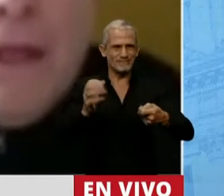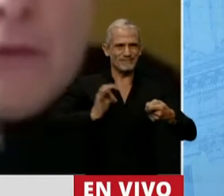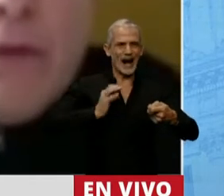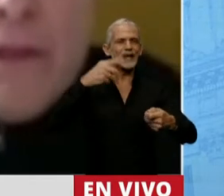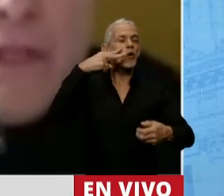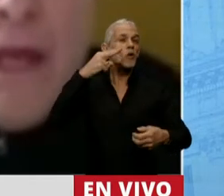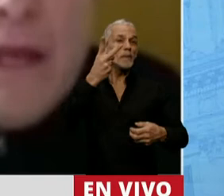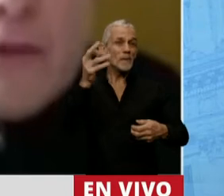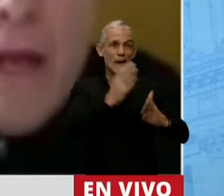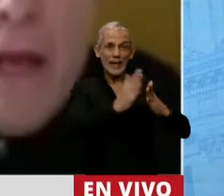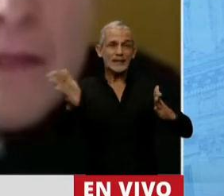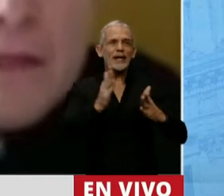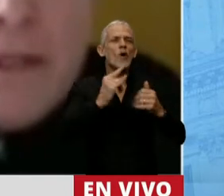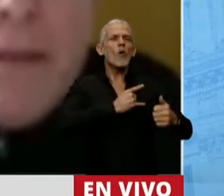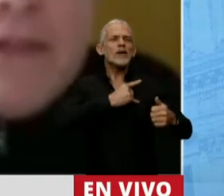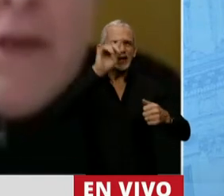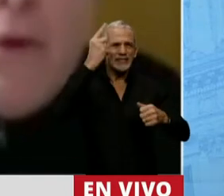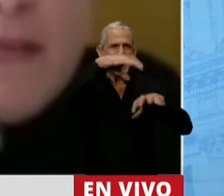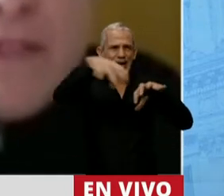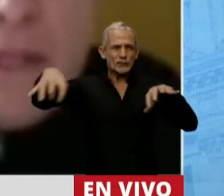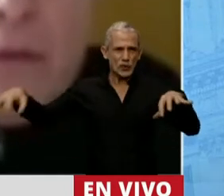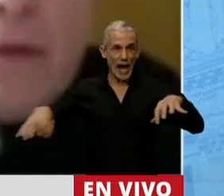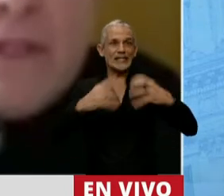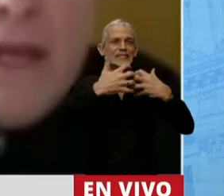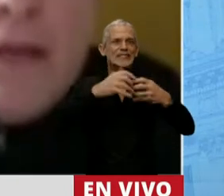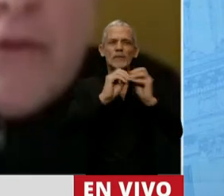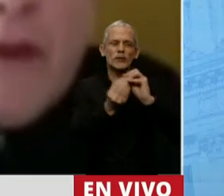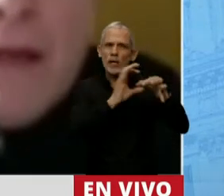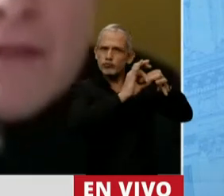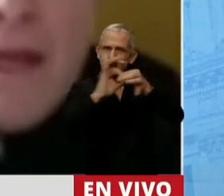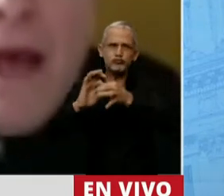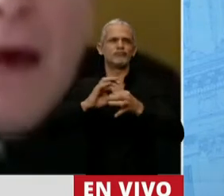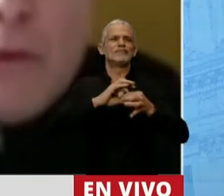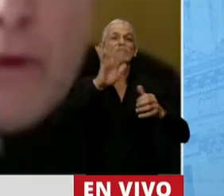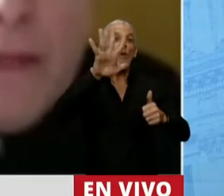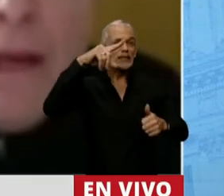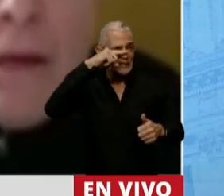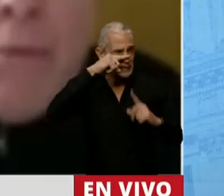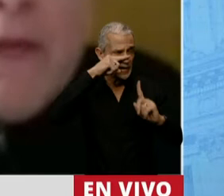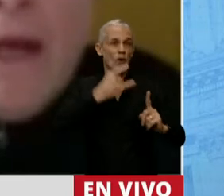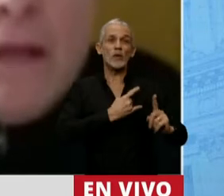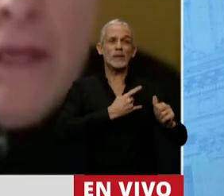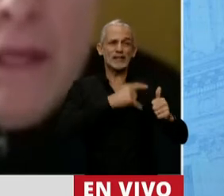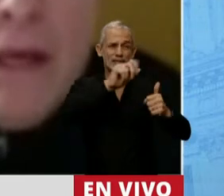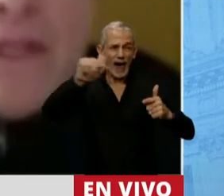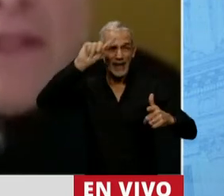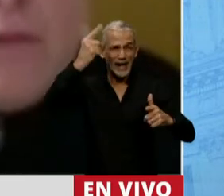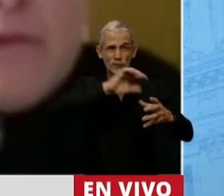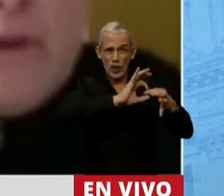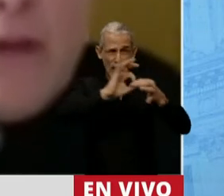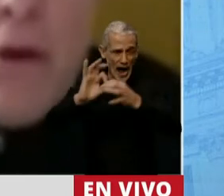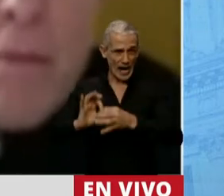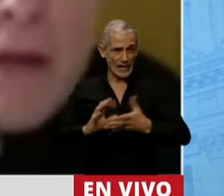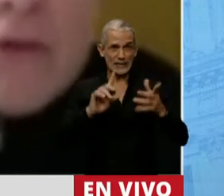2020 de las universidades nacionales, el sistema de 57 universidades nacionales autónomas de la República Argentina,